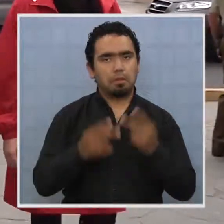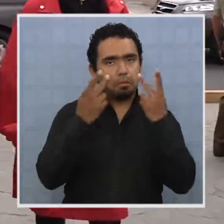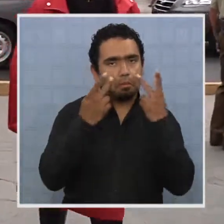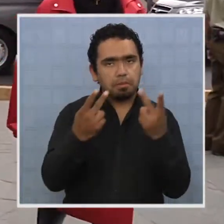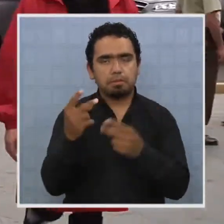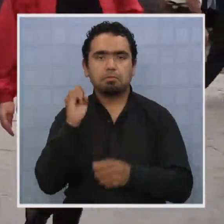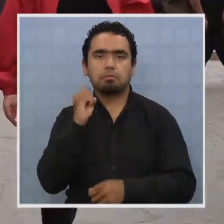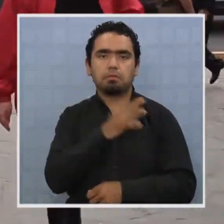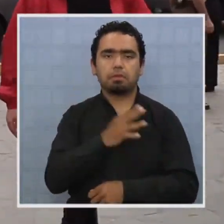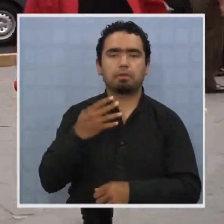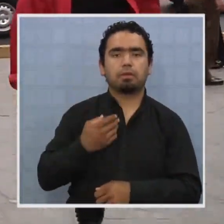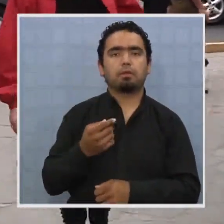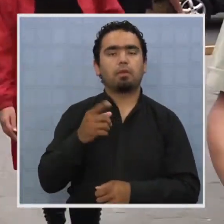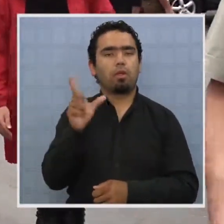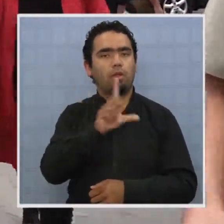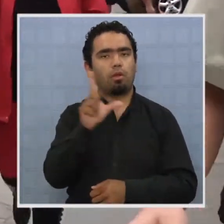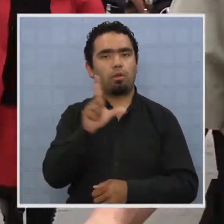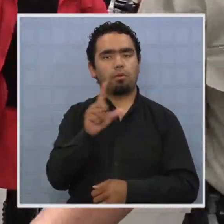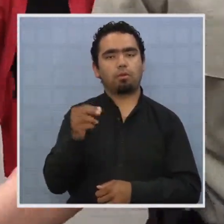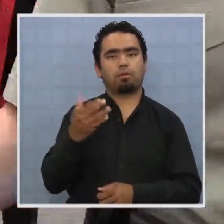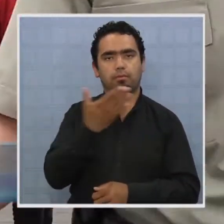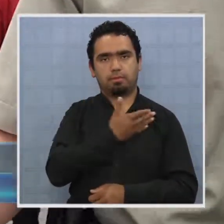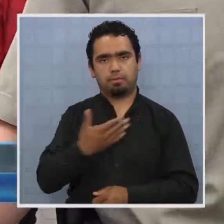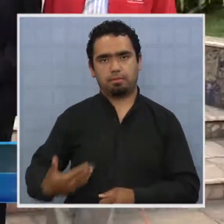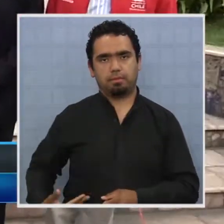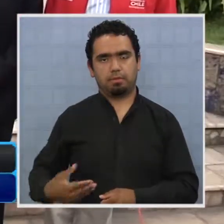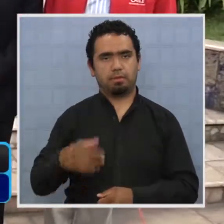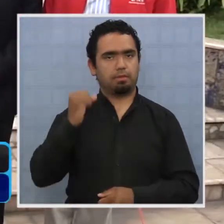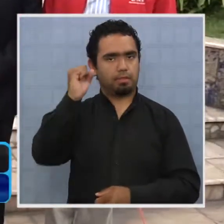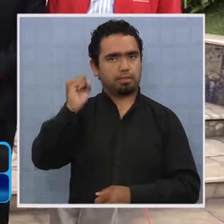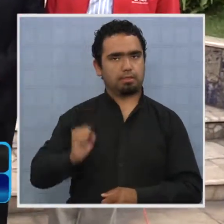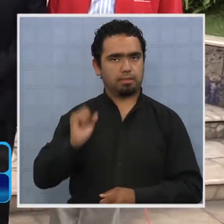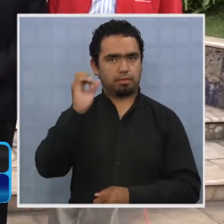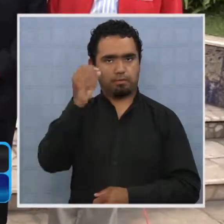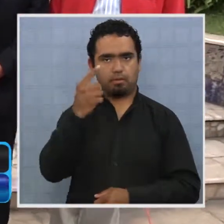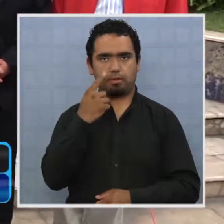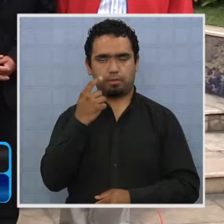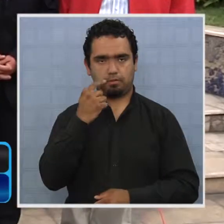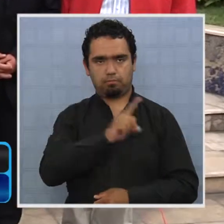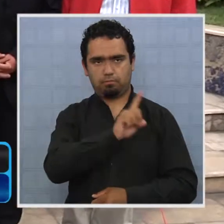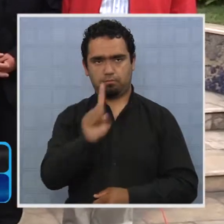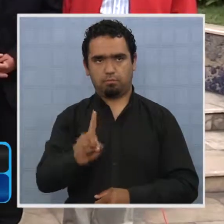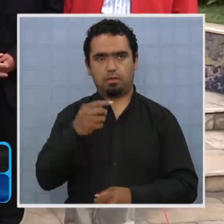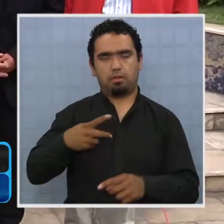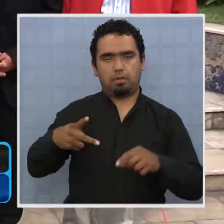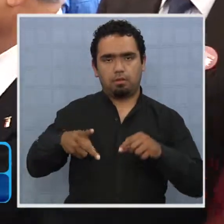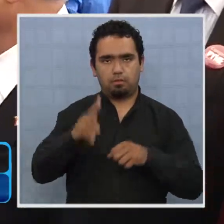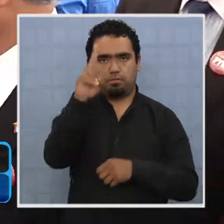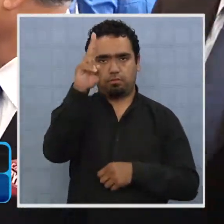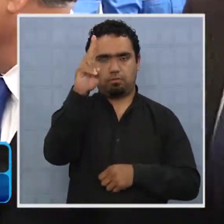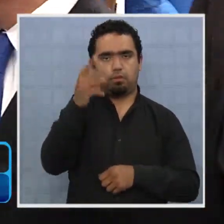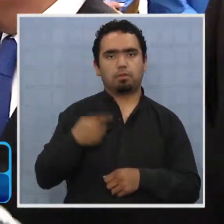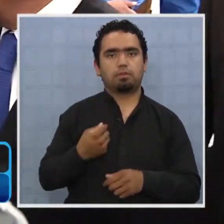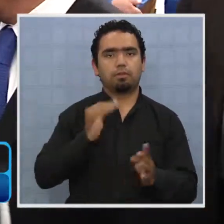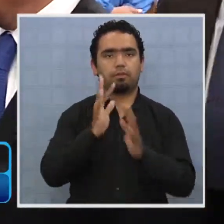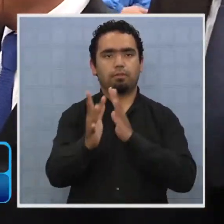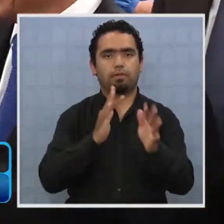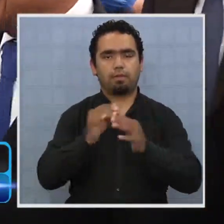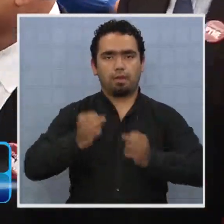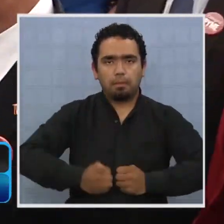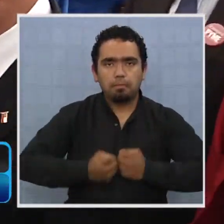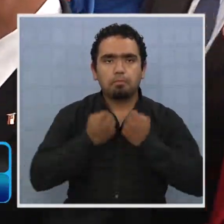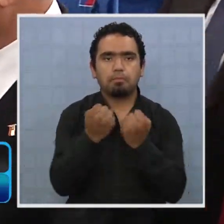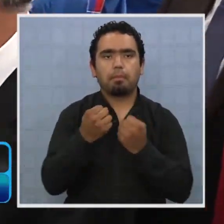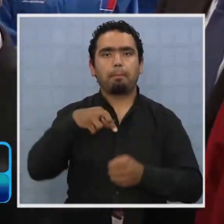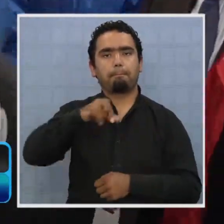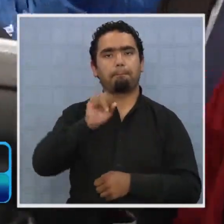Una visita relámpago fue la que realizó este lunes el presidente Sebastián Piñera Iquique, donde participó de la inauguración de la Feria Emprendedores en la denominada